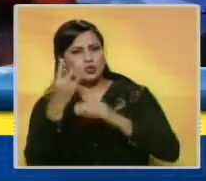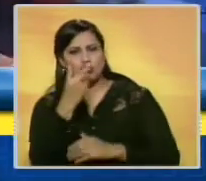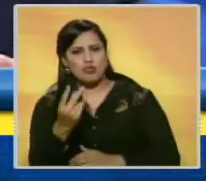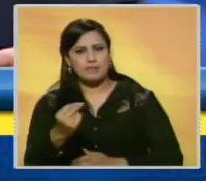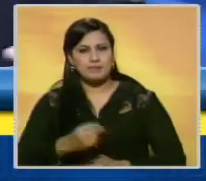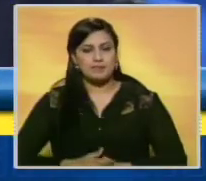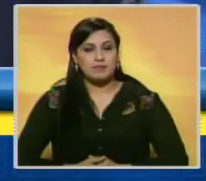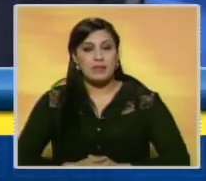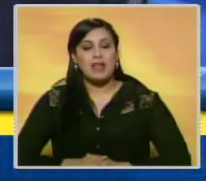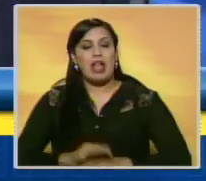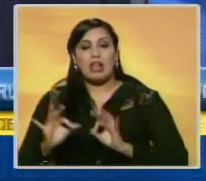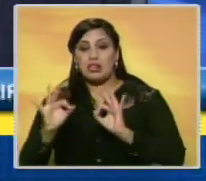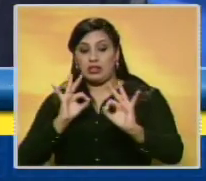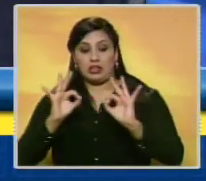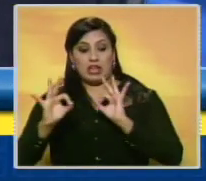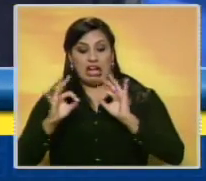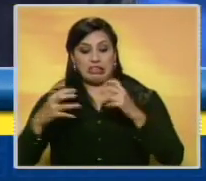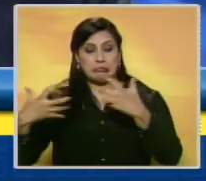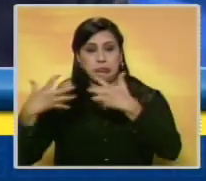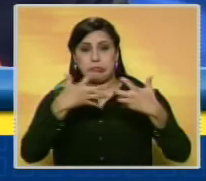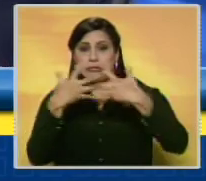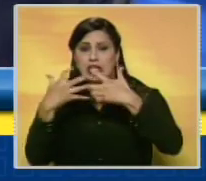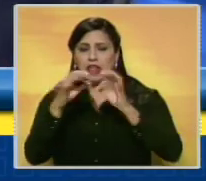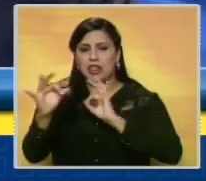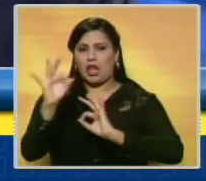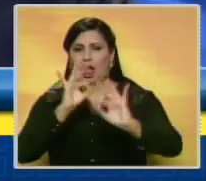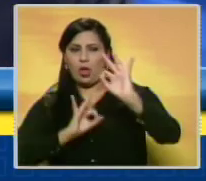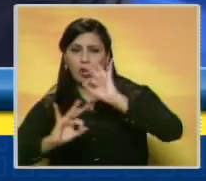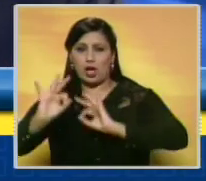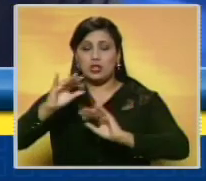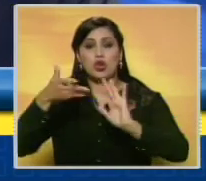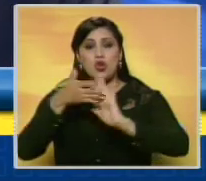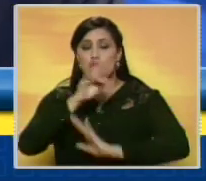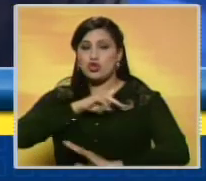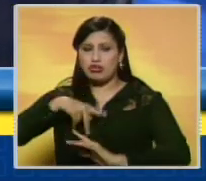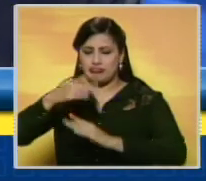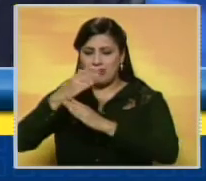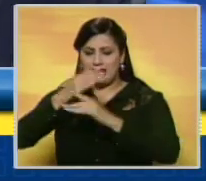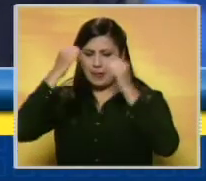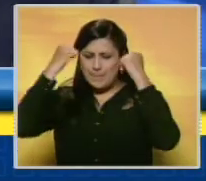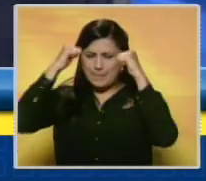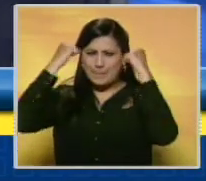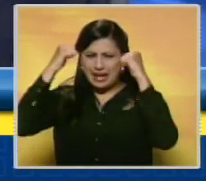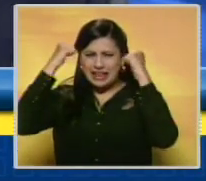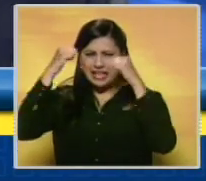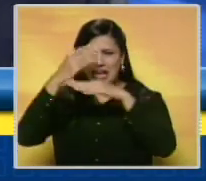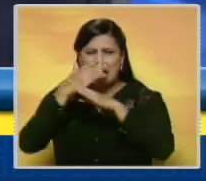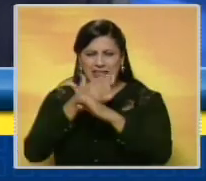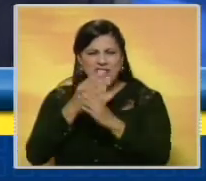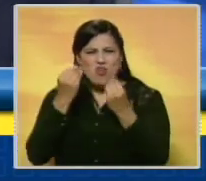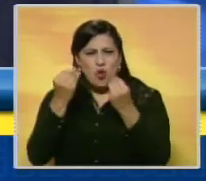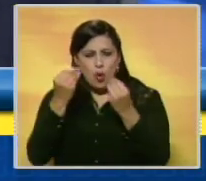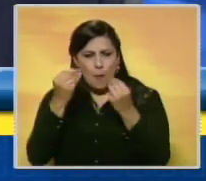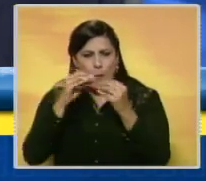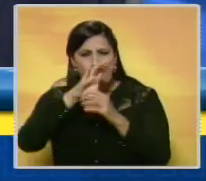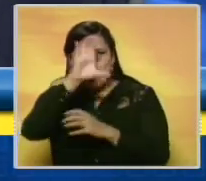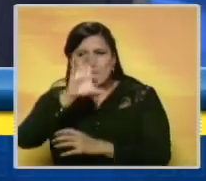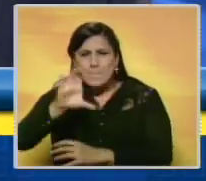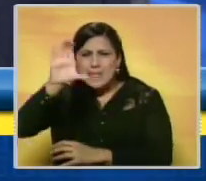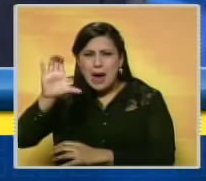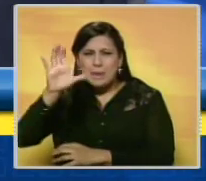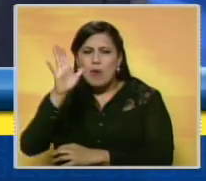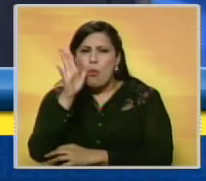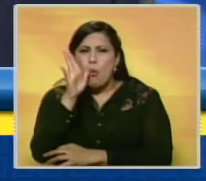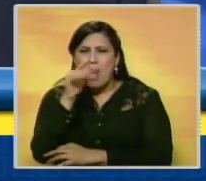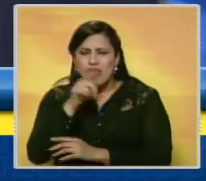El teatro de la guerra, donde nosotros practicamos los ejercicios, eran en mapas que no tenían nada